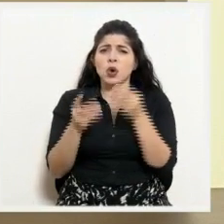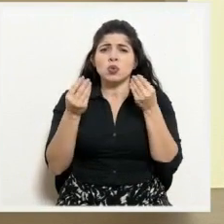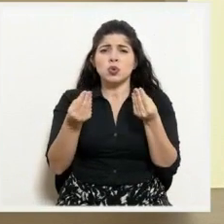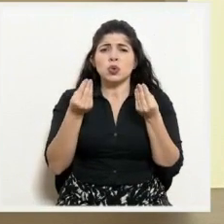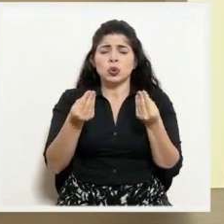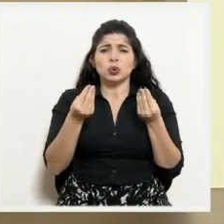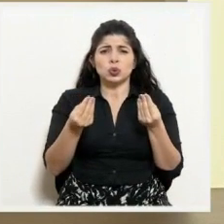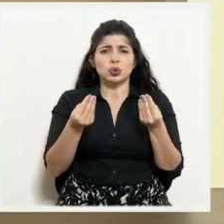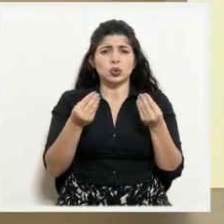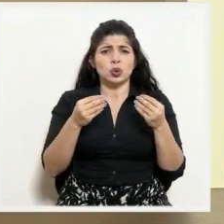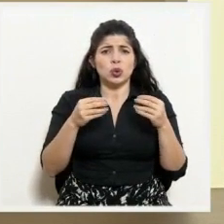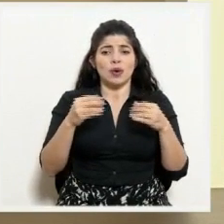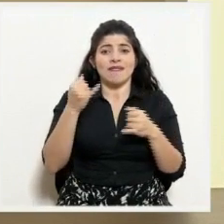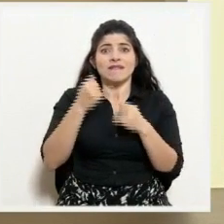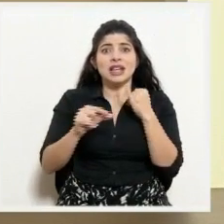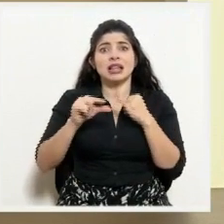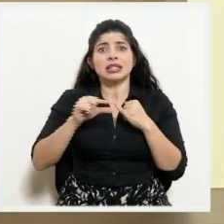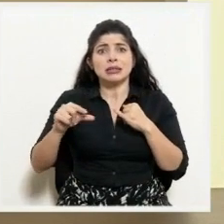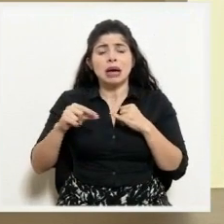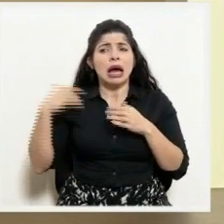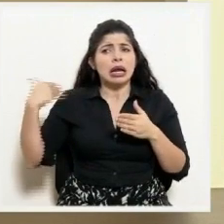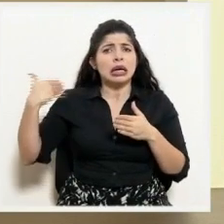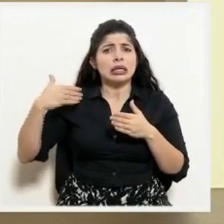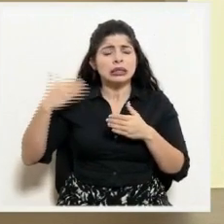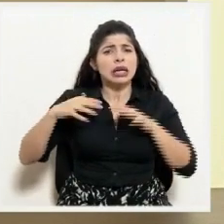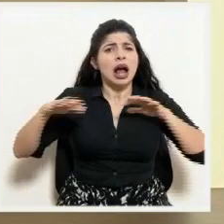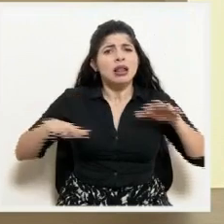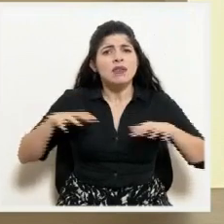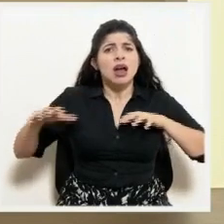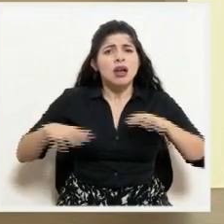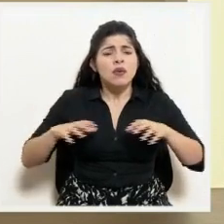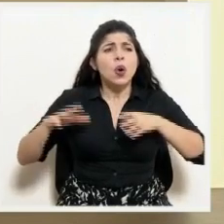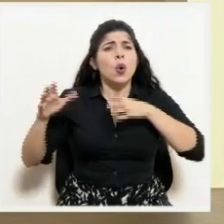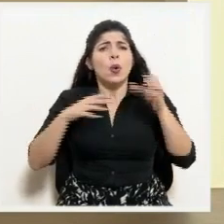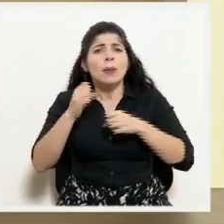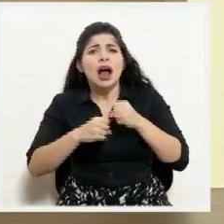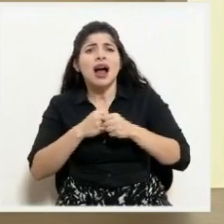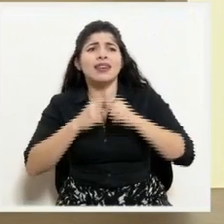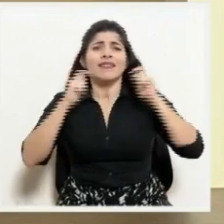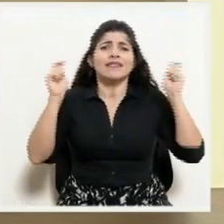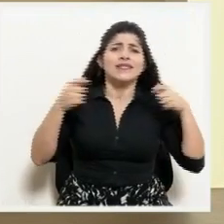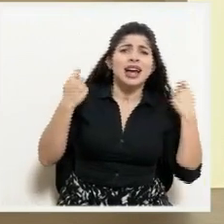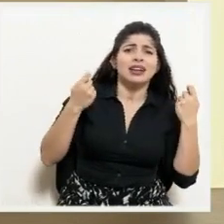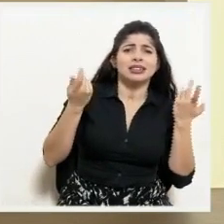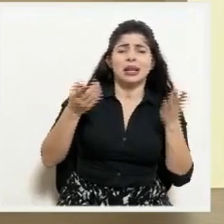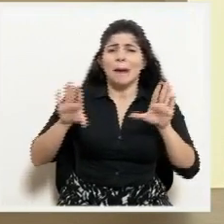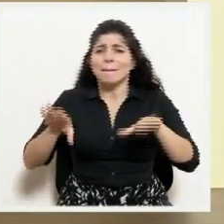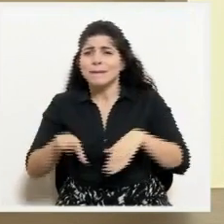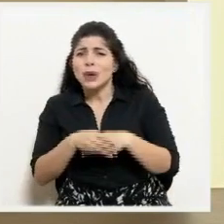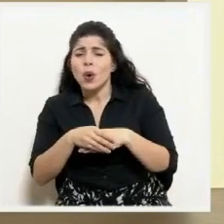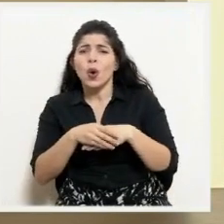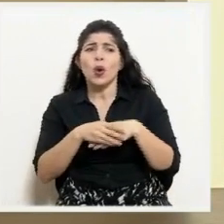actividades durante fines de semana, cumpleaños, fiestas, bodas,